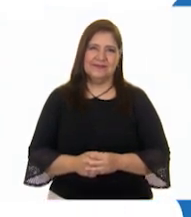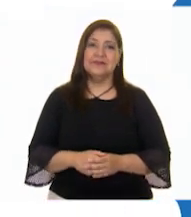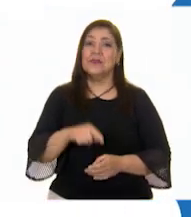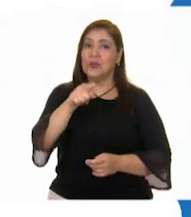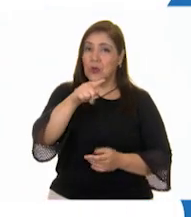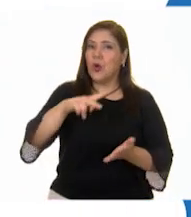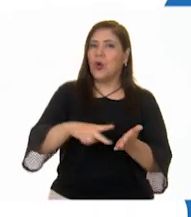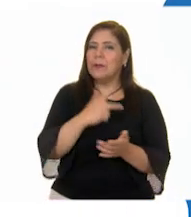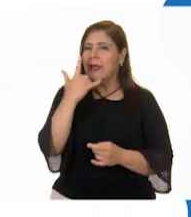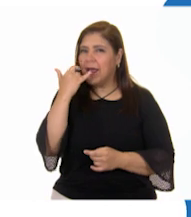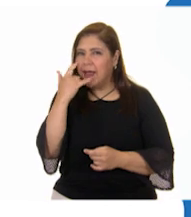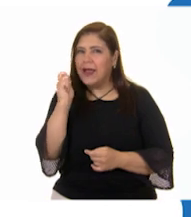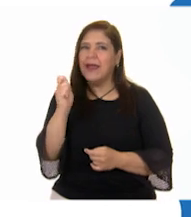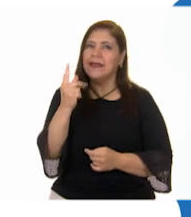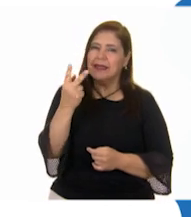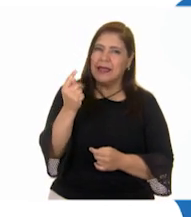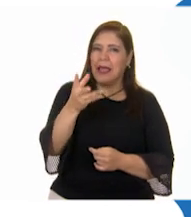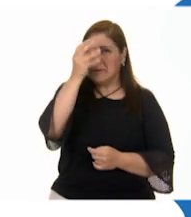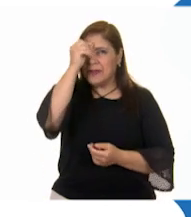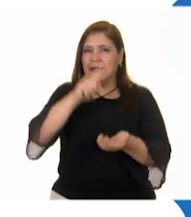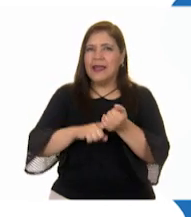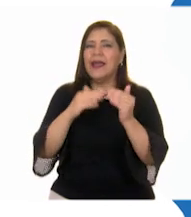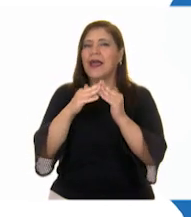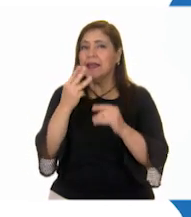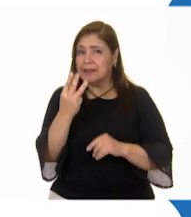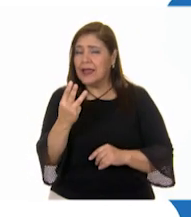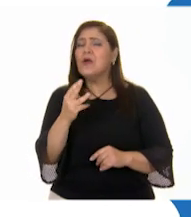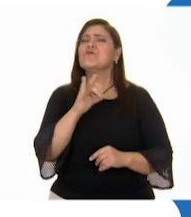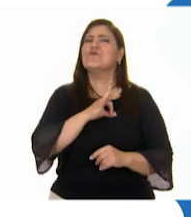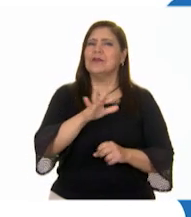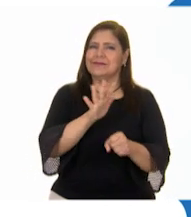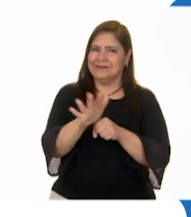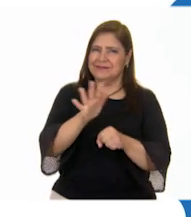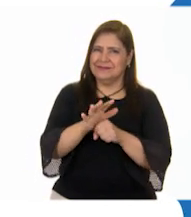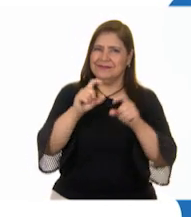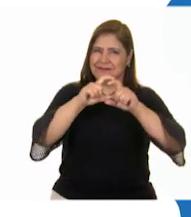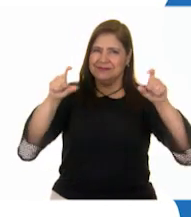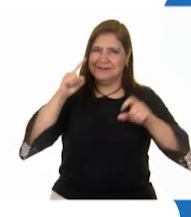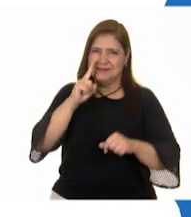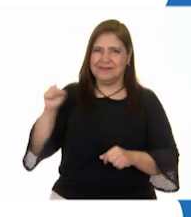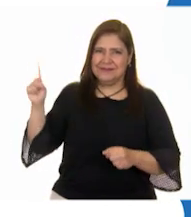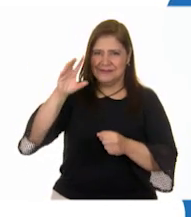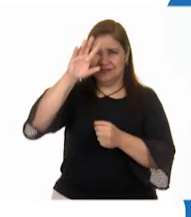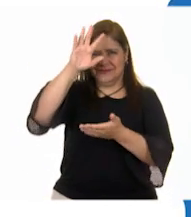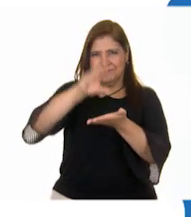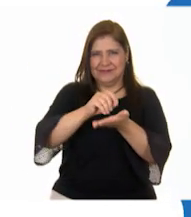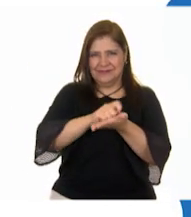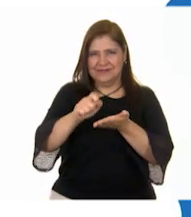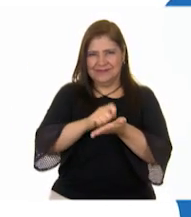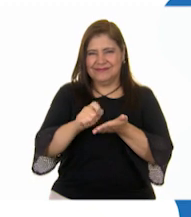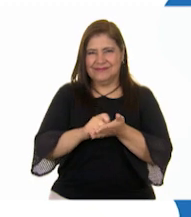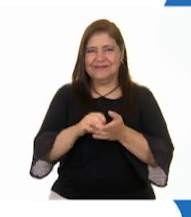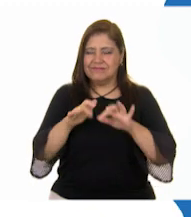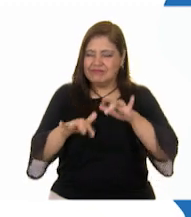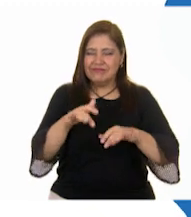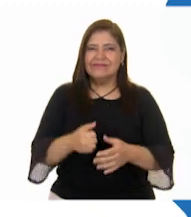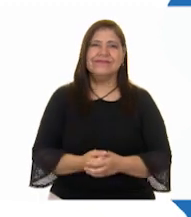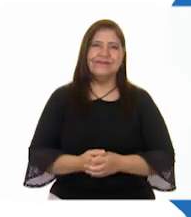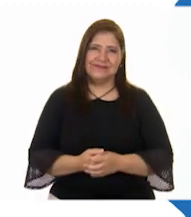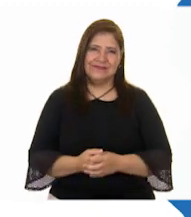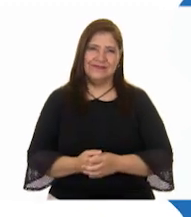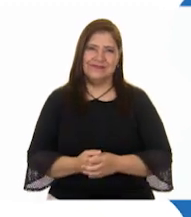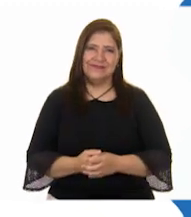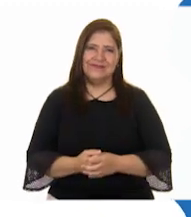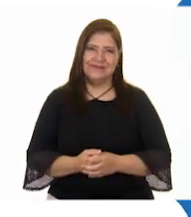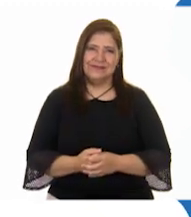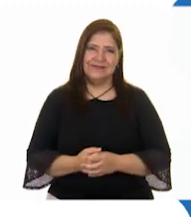Si quieres volver a ver los programas de Aprende en Casa 3 los puedes encontrar en la siguiente liga aprendencasa.cep